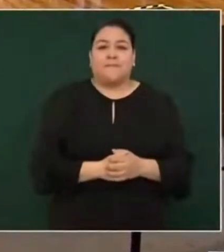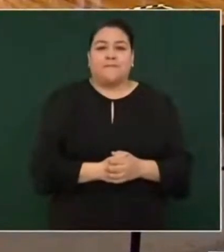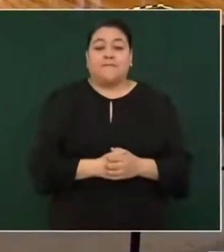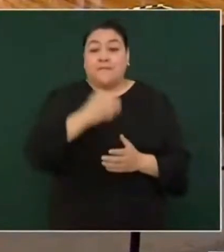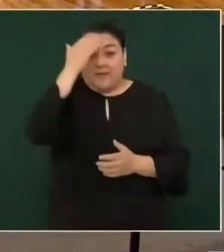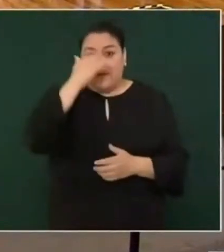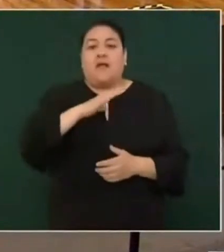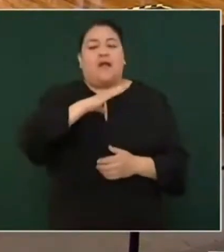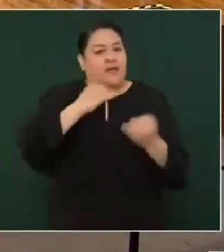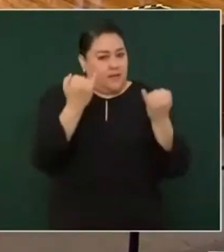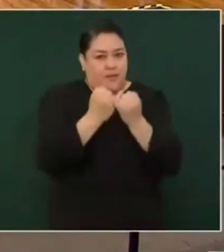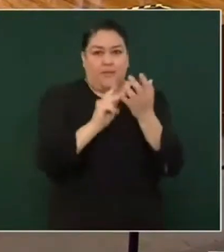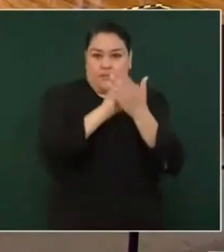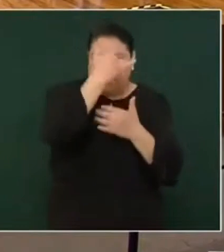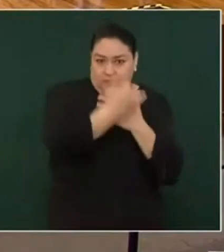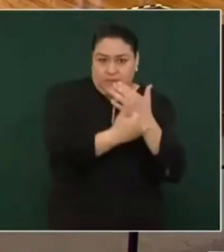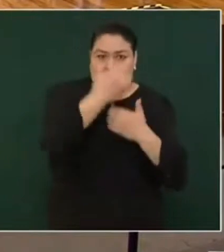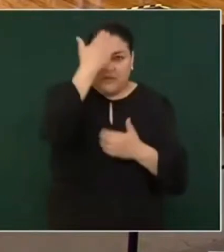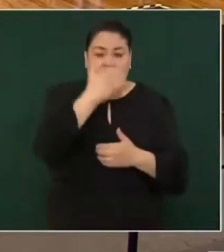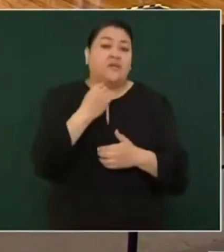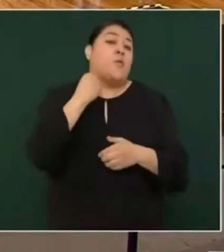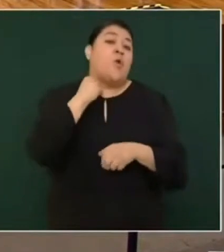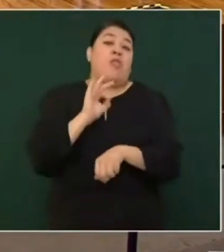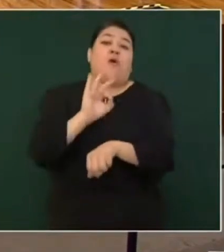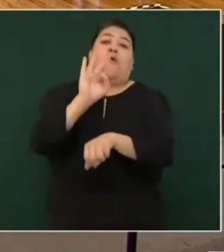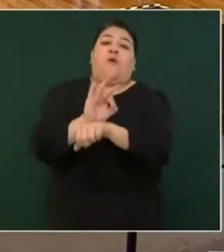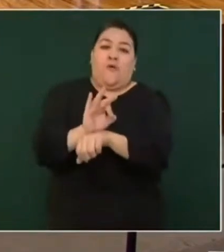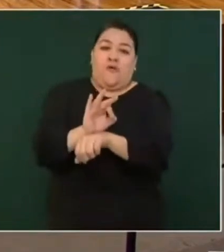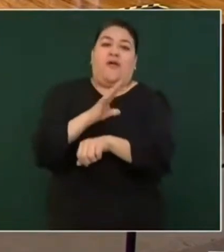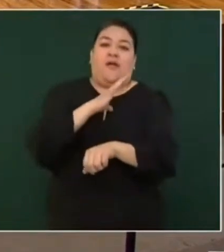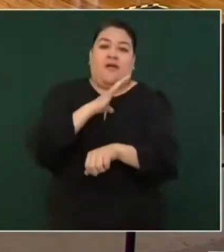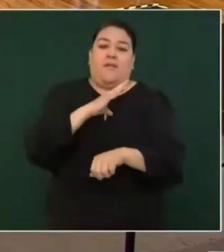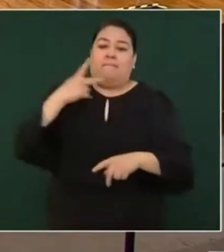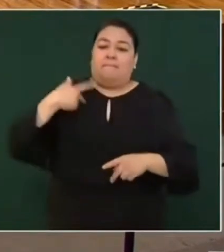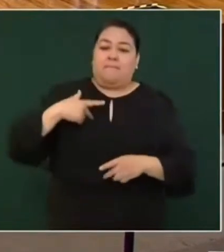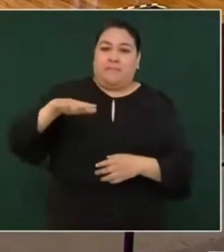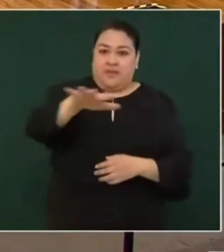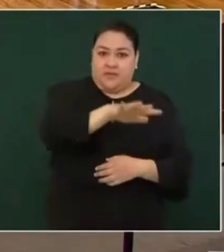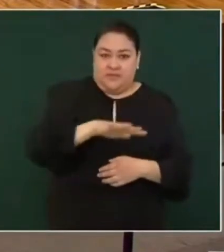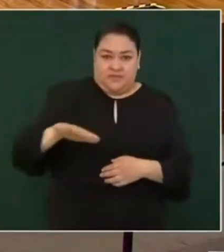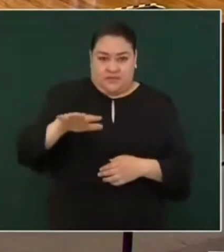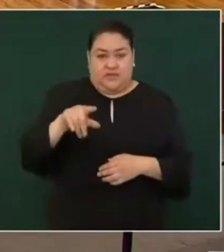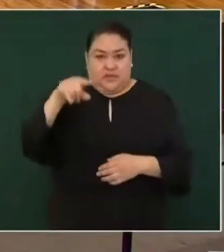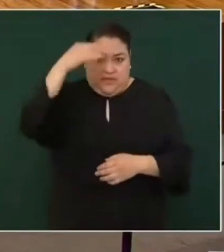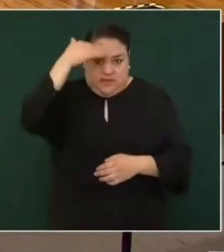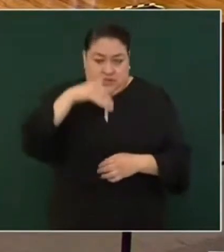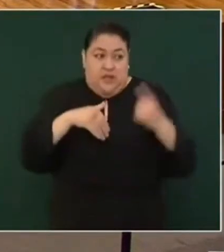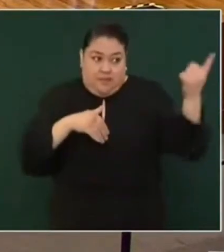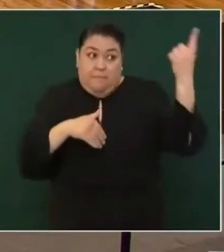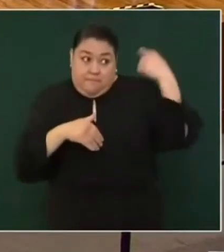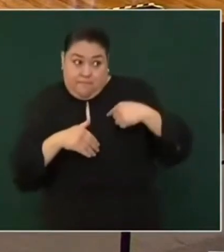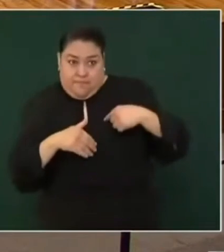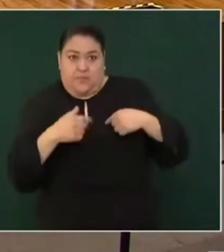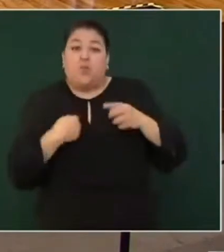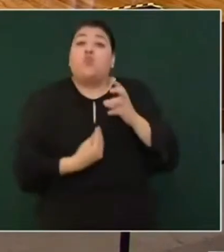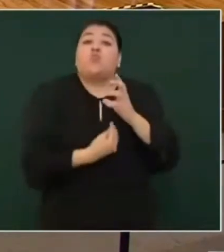creo un programa que se llama defensoría personas mexicanas mexicanas en eeuu en materia penal por instrucciones de presidente